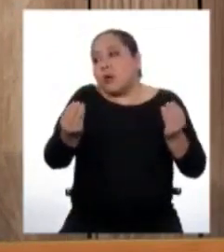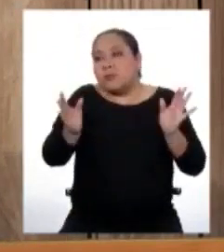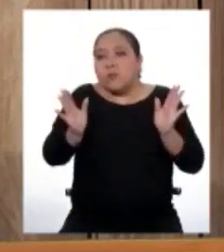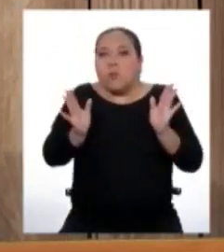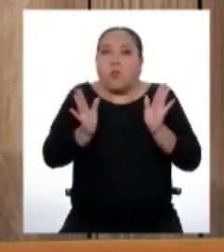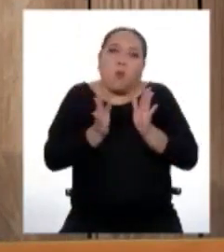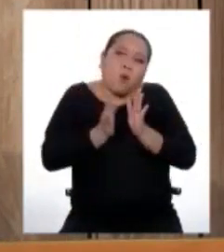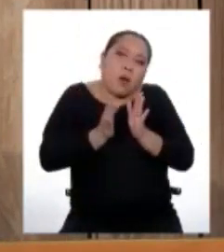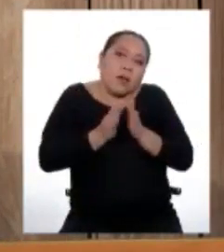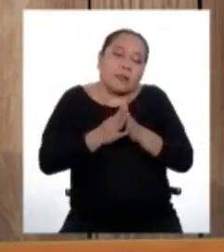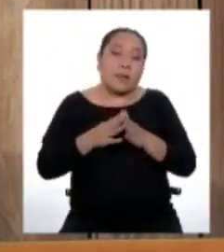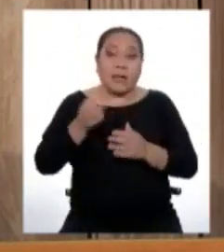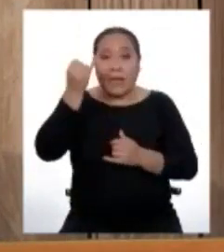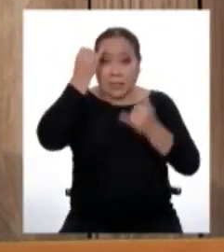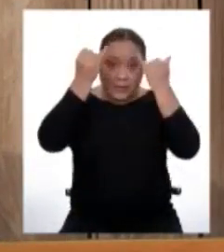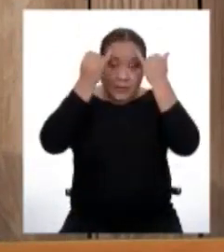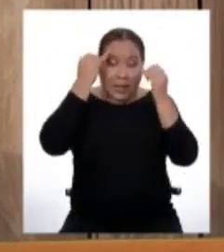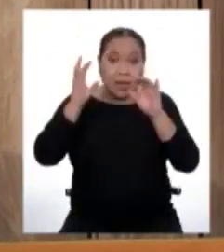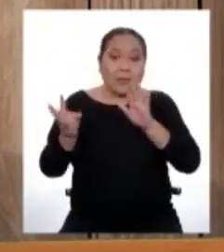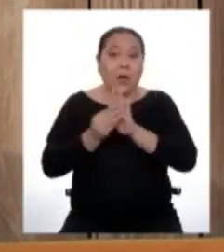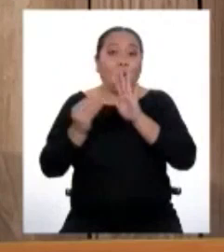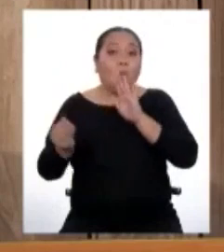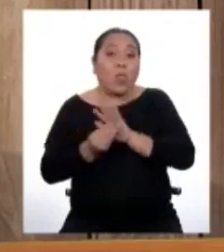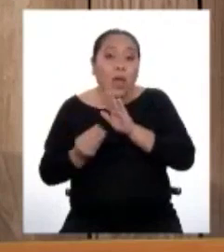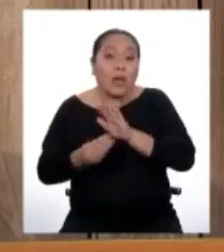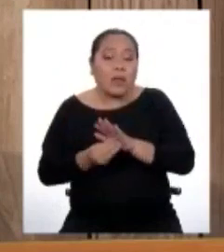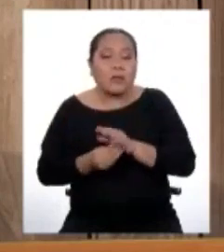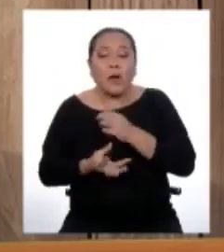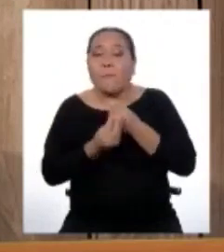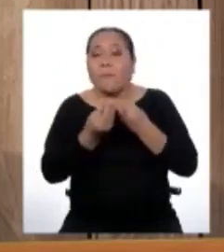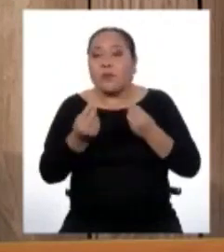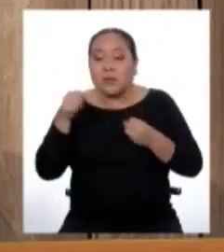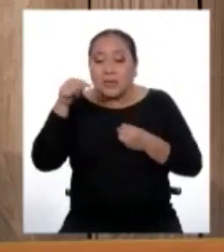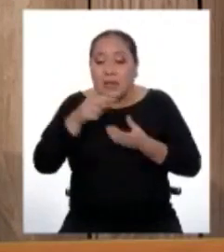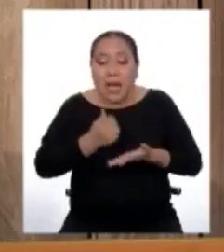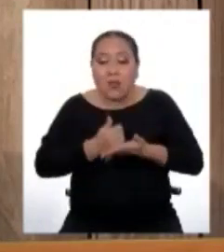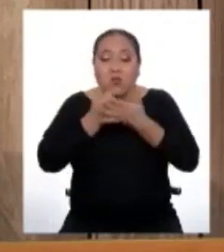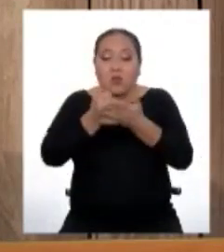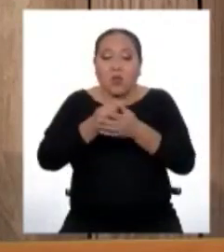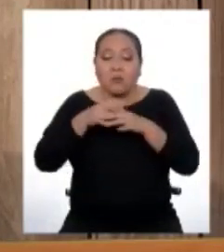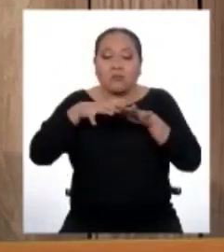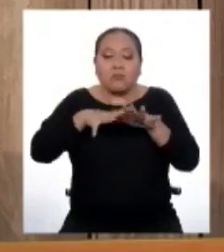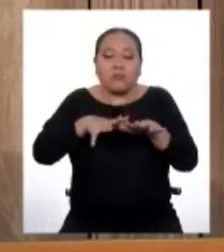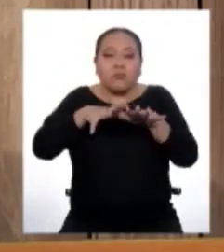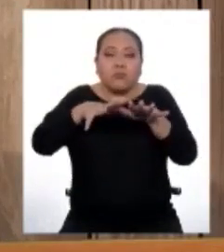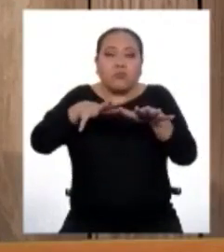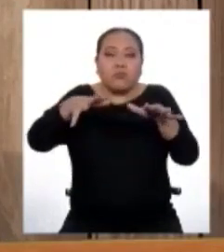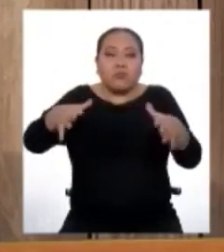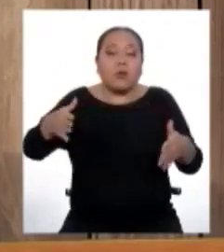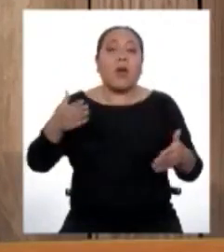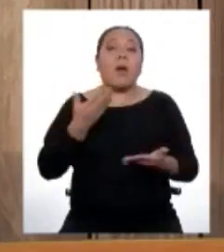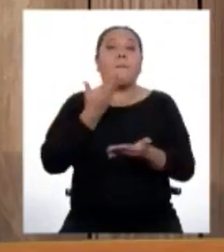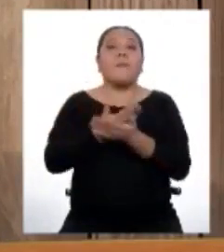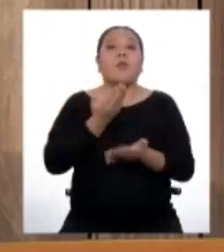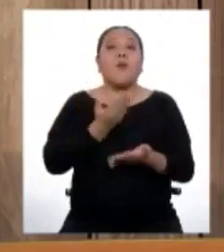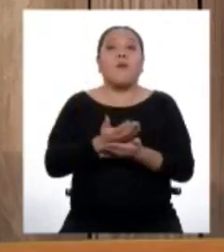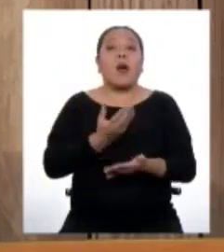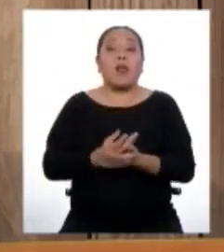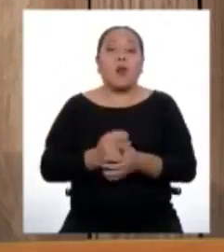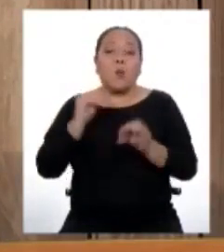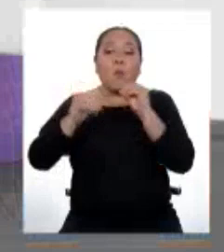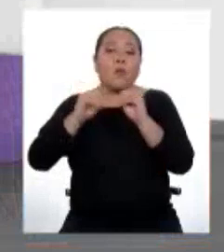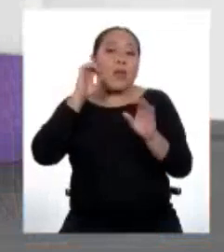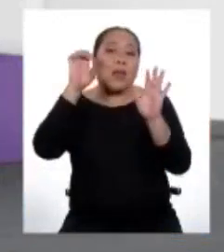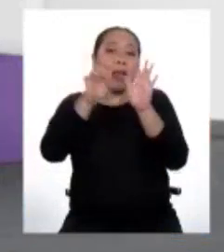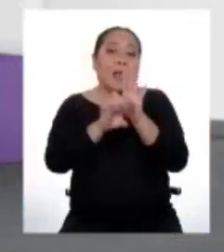pocas. Las ideas secundarias muchas veces sirven para expandir, demostrar o ejemplificar la idea